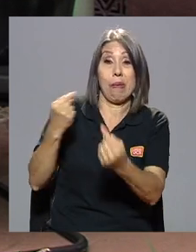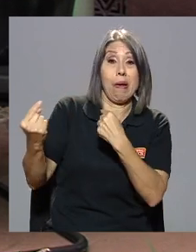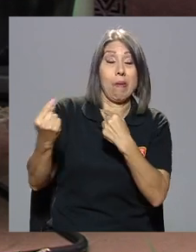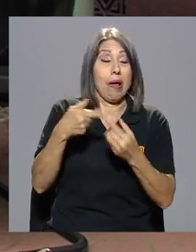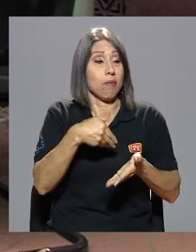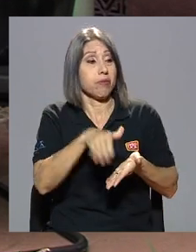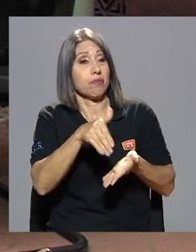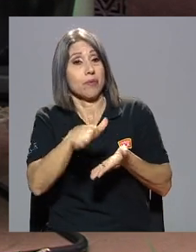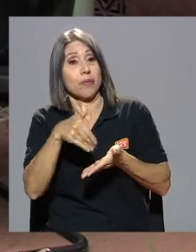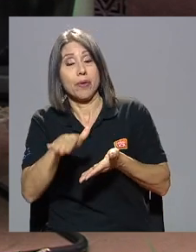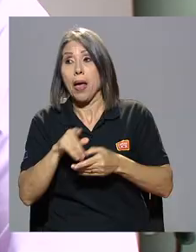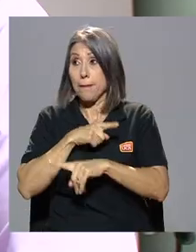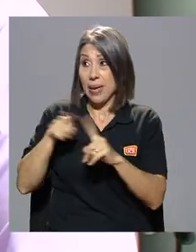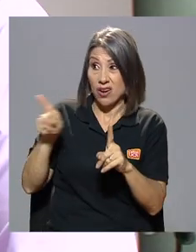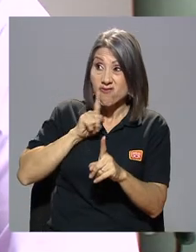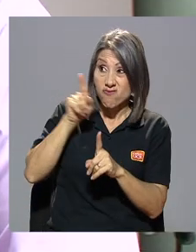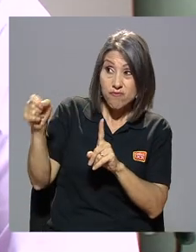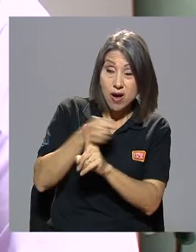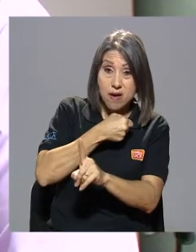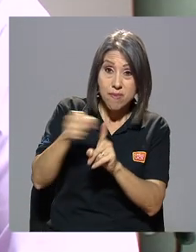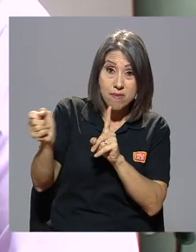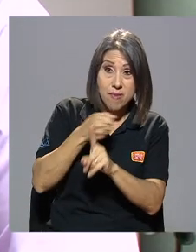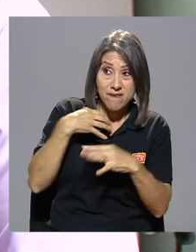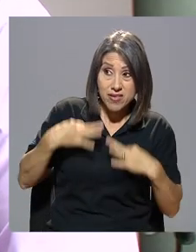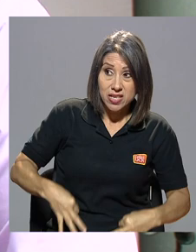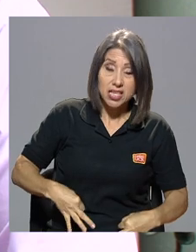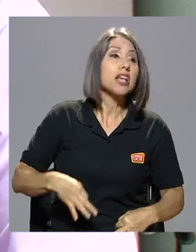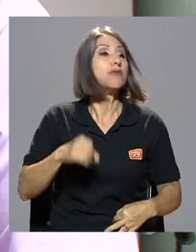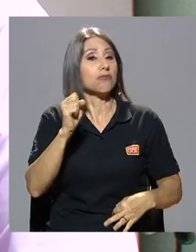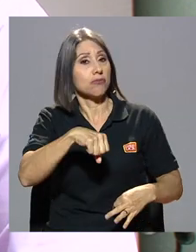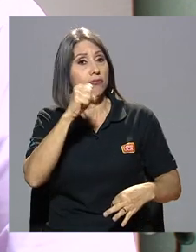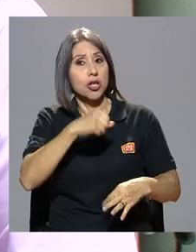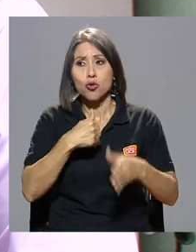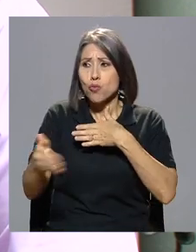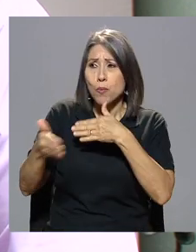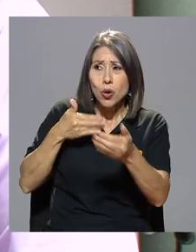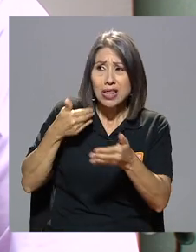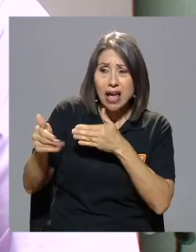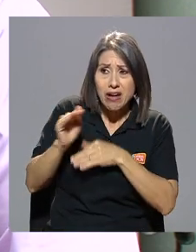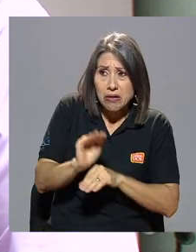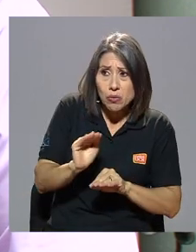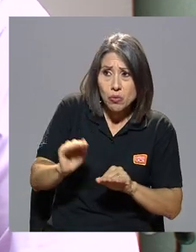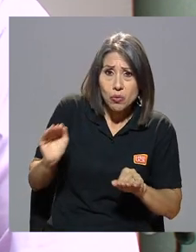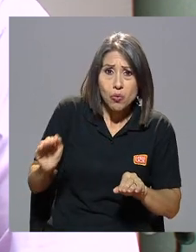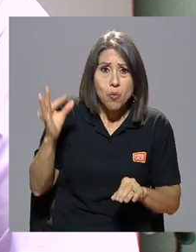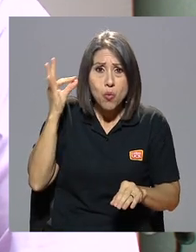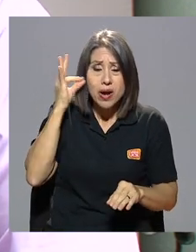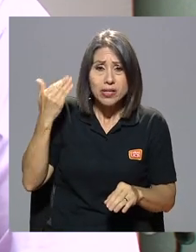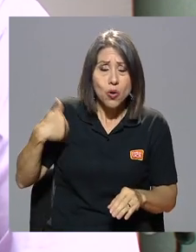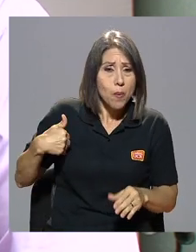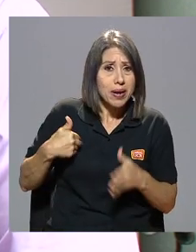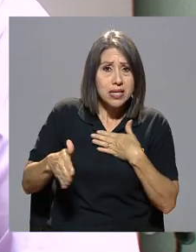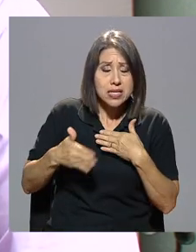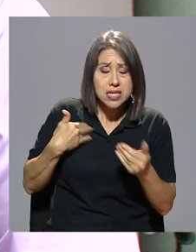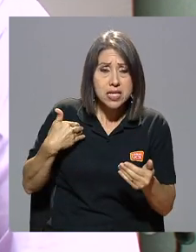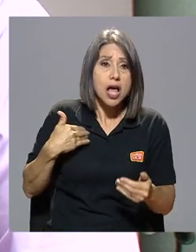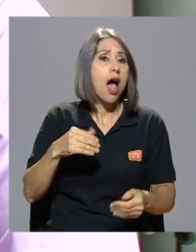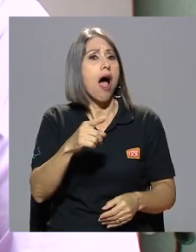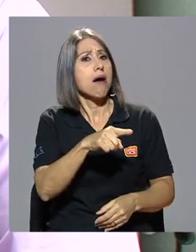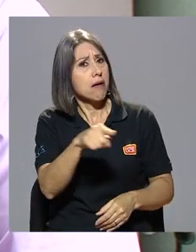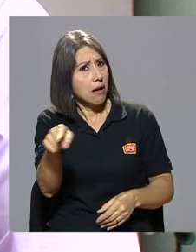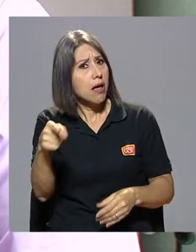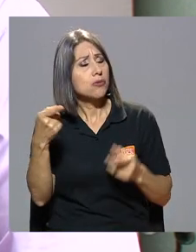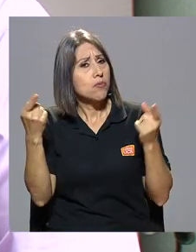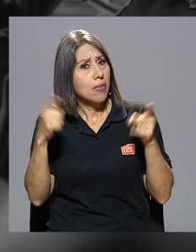agresiones no se acaban pero las agresiones eran físicas físicas y no importaba que fueran menores de edad tanto mujeres como hombres no no esas